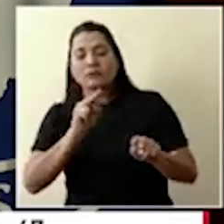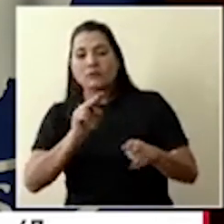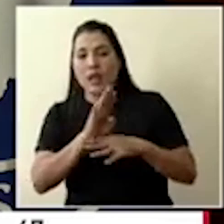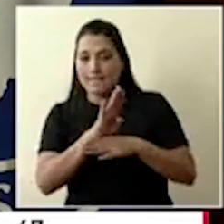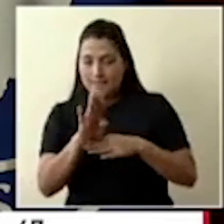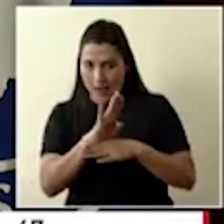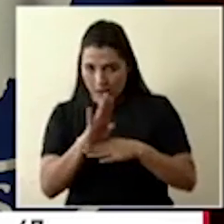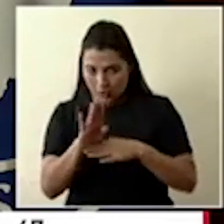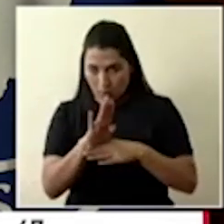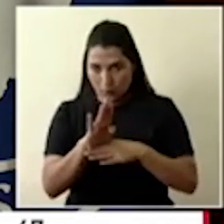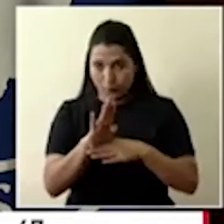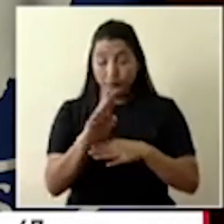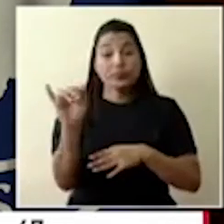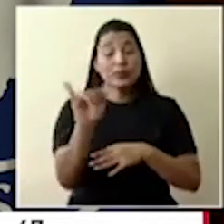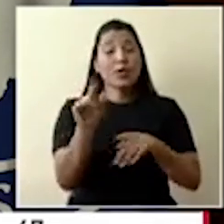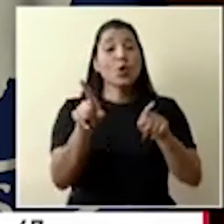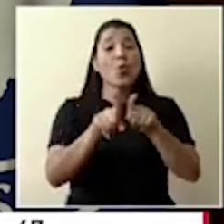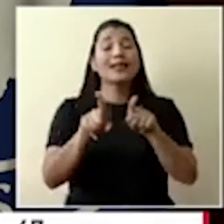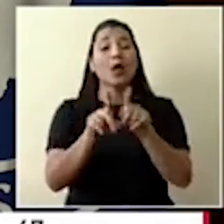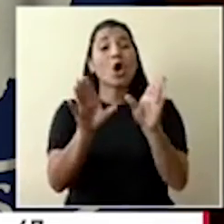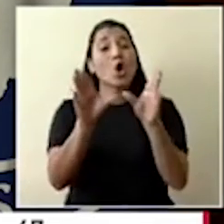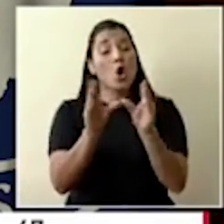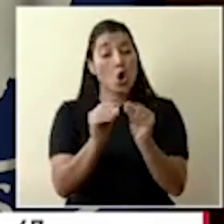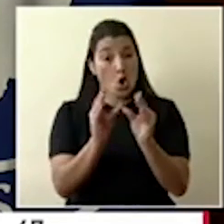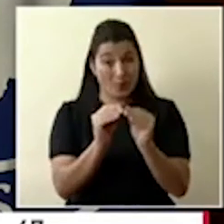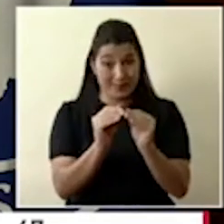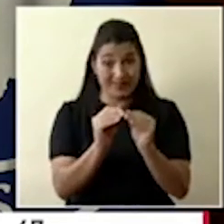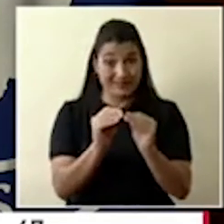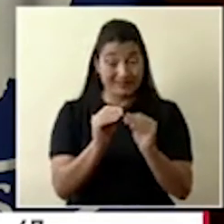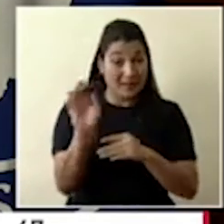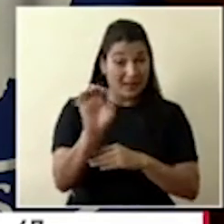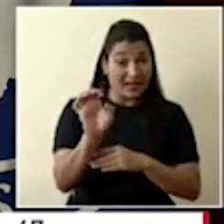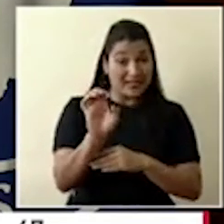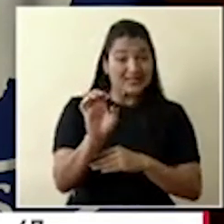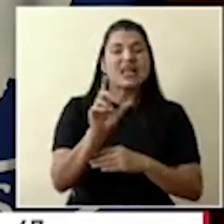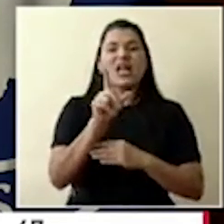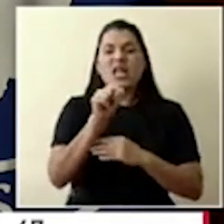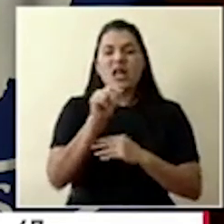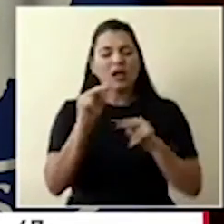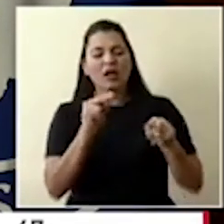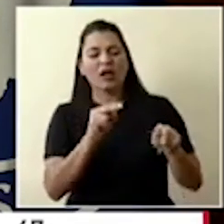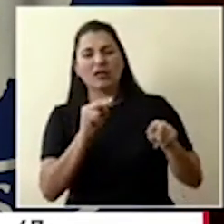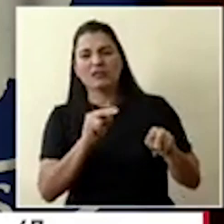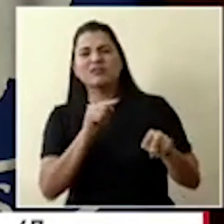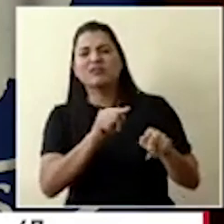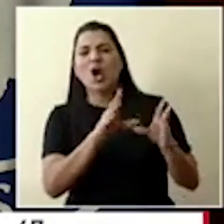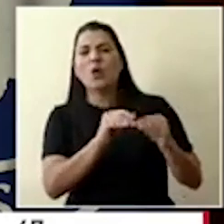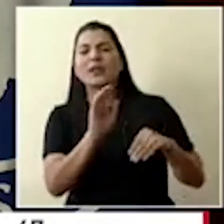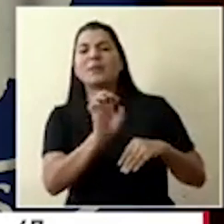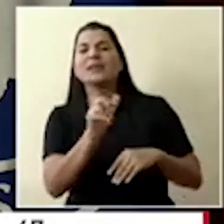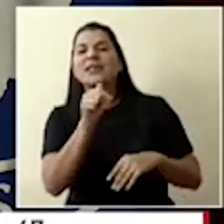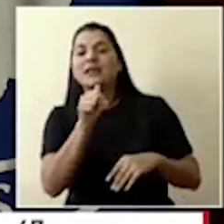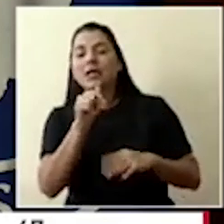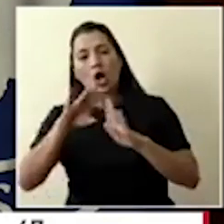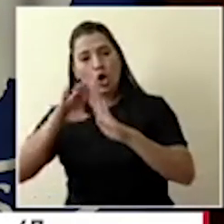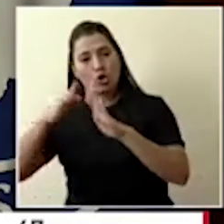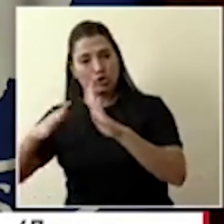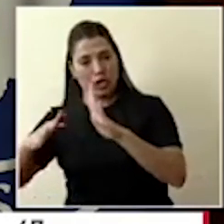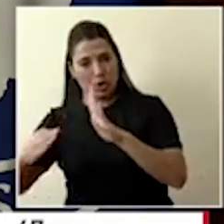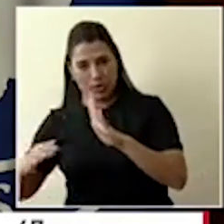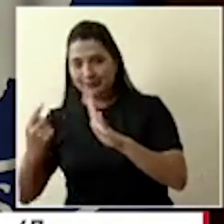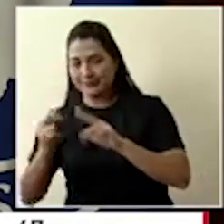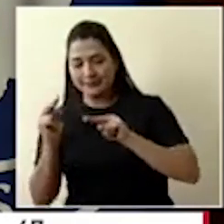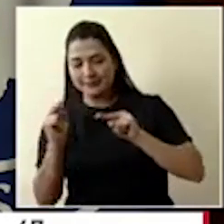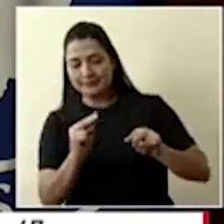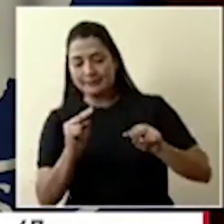sujeto a la evaluación de la Contraloría General de la República. Y hemos también tomado la previsión de disponer